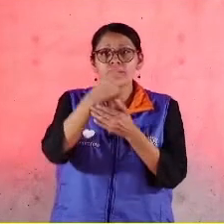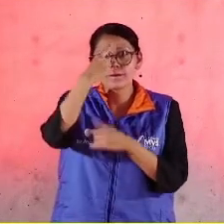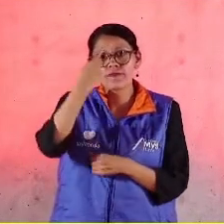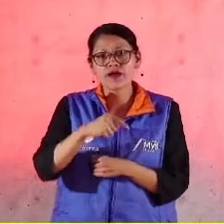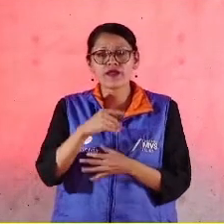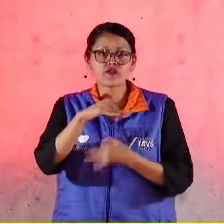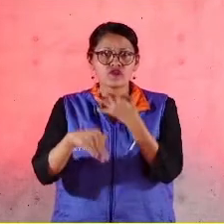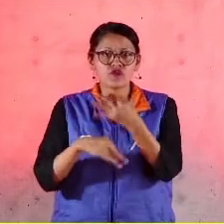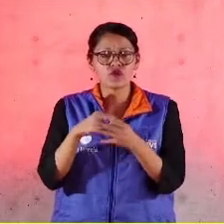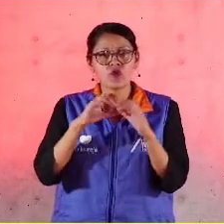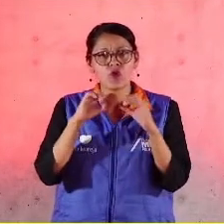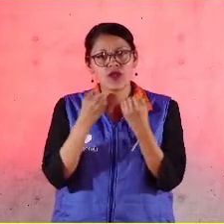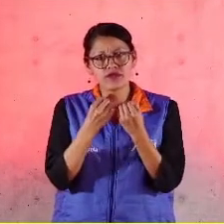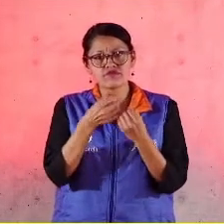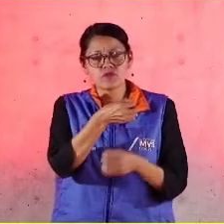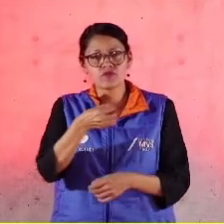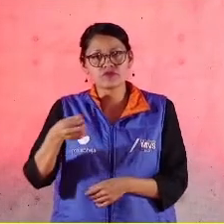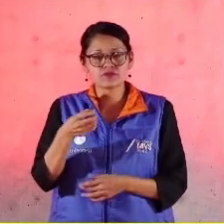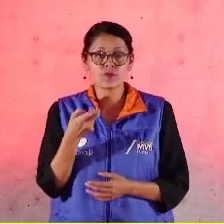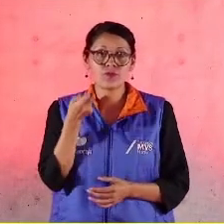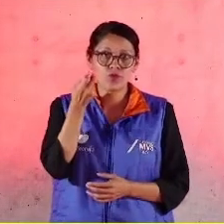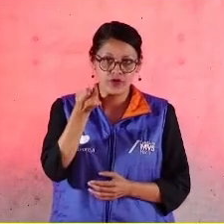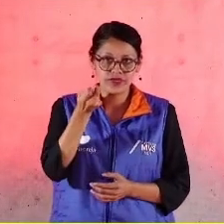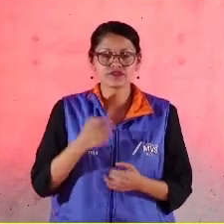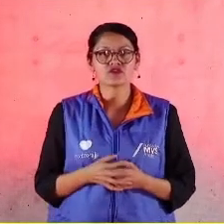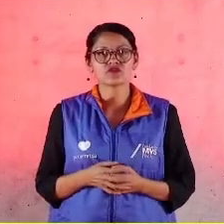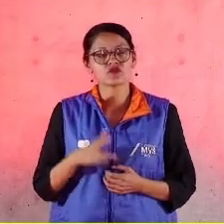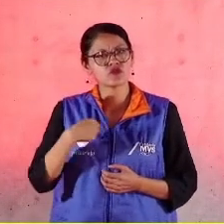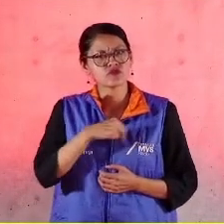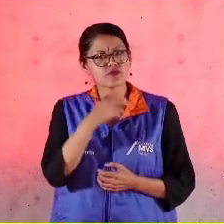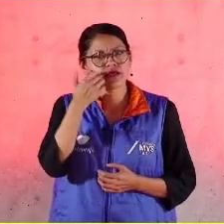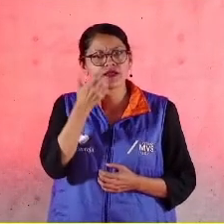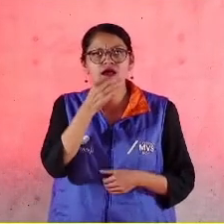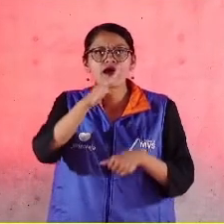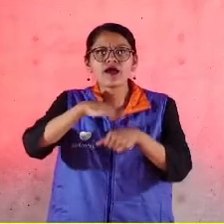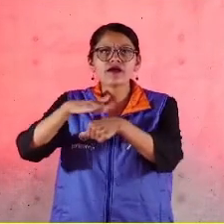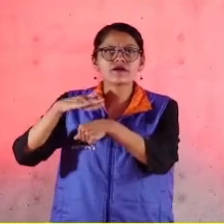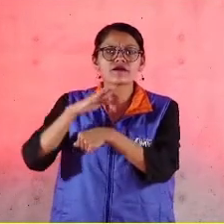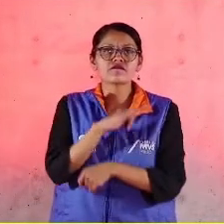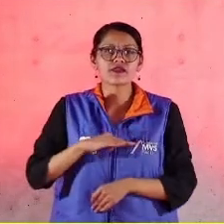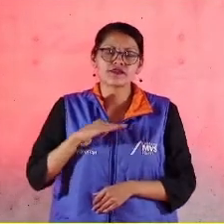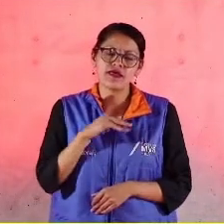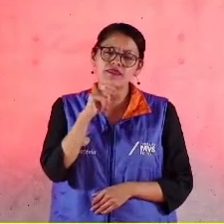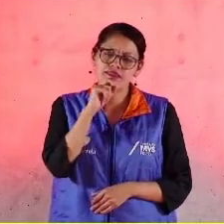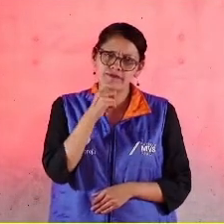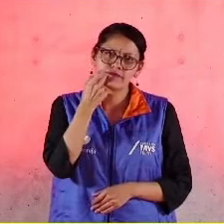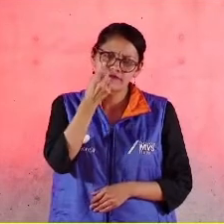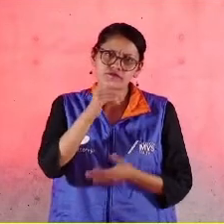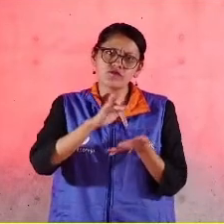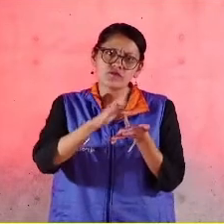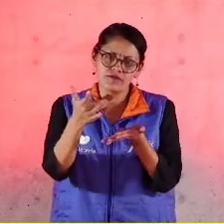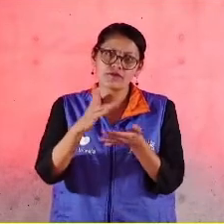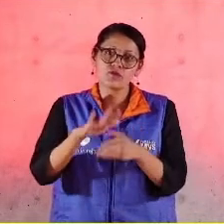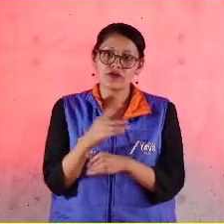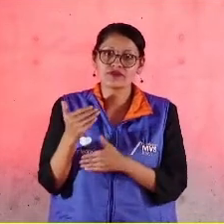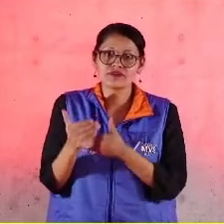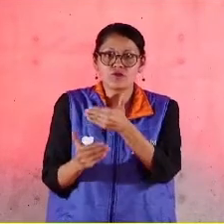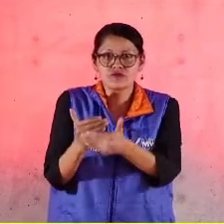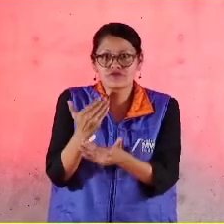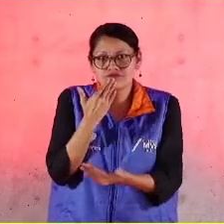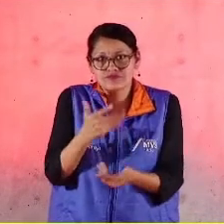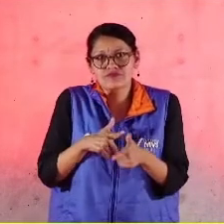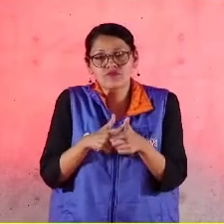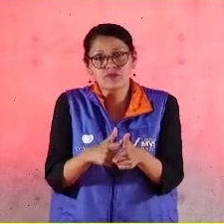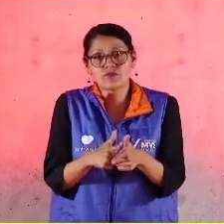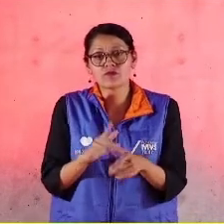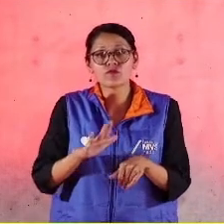la propia organización. Por eso queremos, además de felicitarles, también agradecerles hacer este proceso, porque